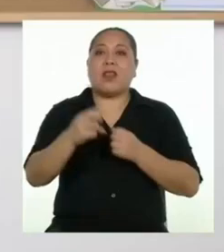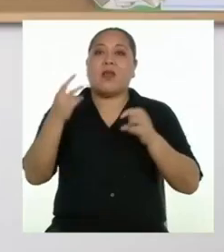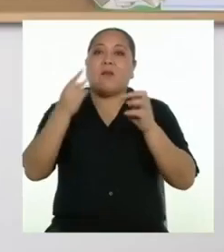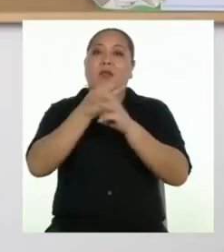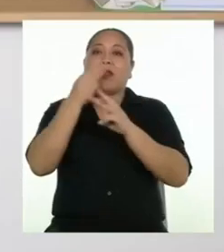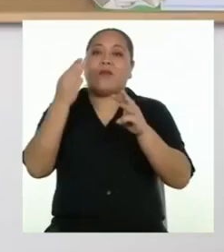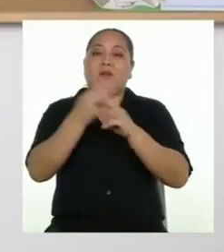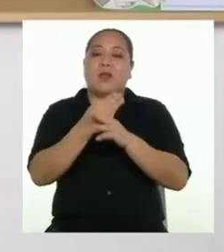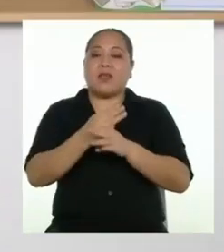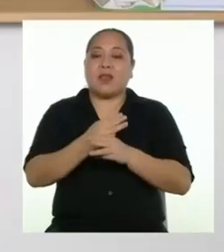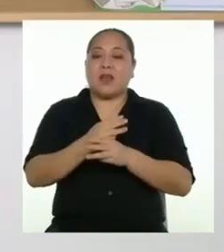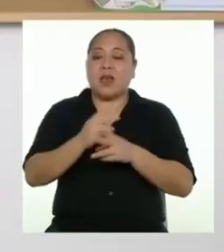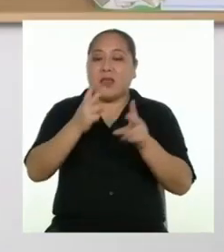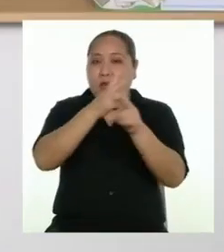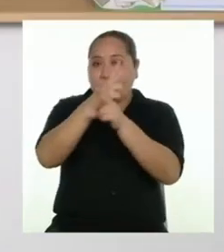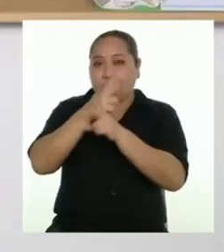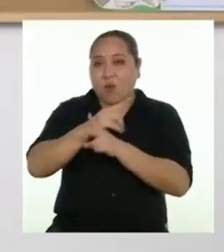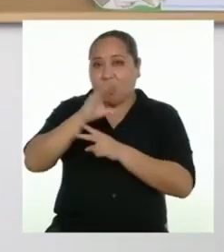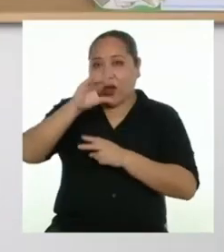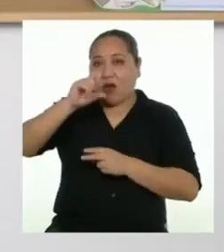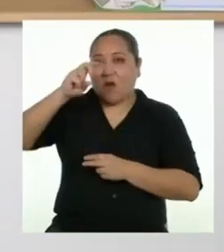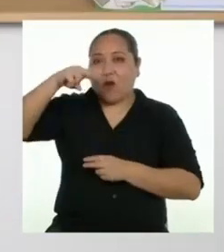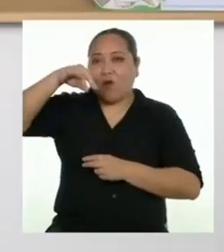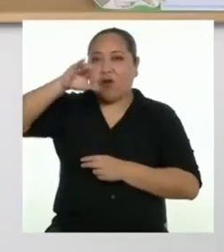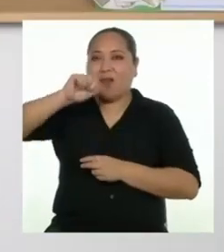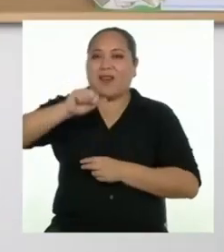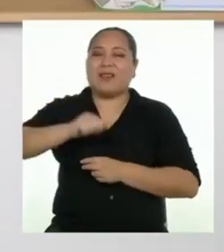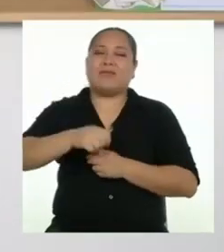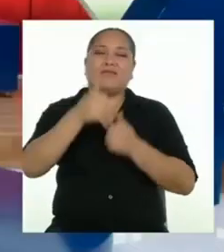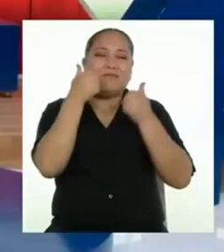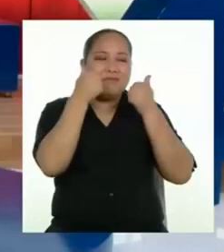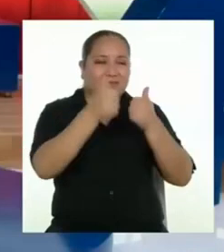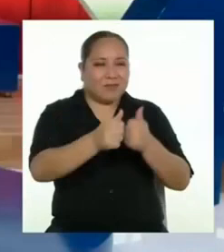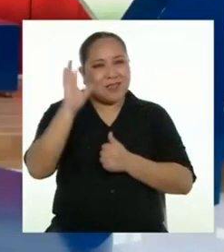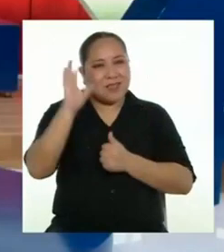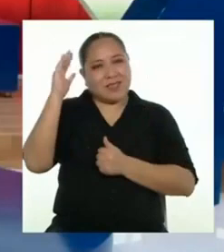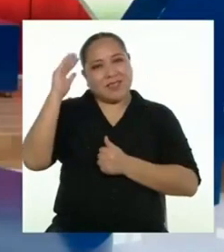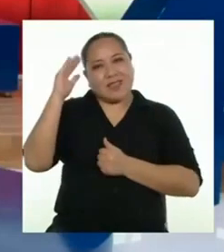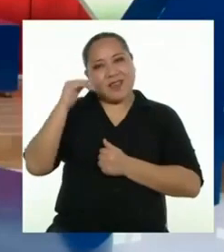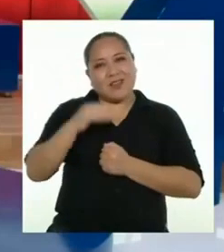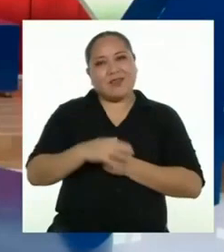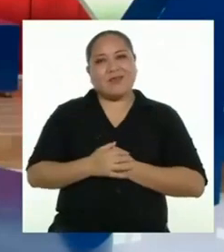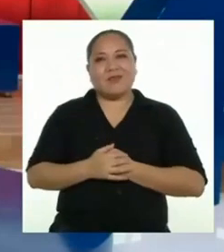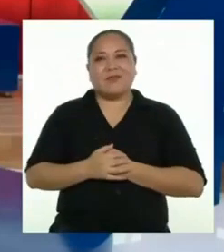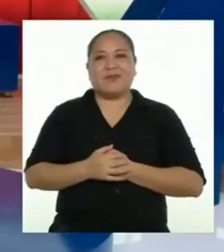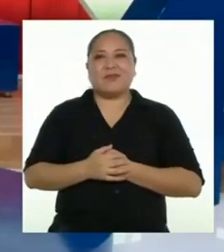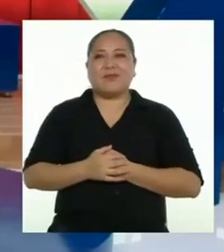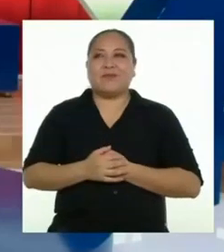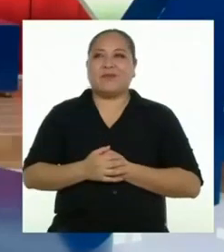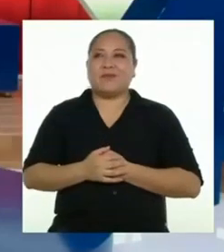cuencas. No hay de qué, Yaremis. Nos vemos pronto. ¡Chao!